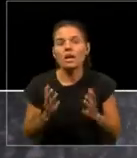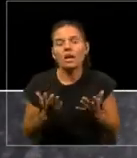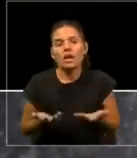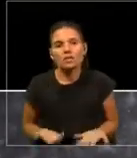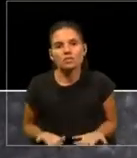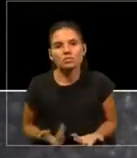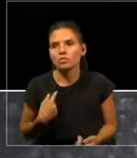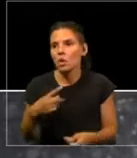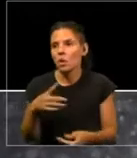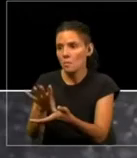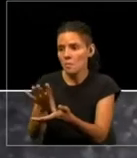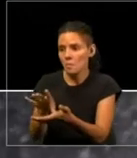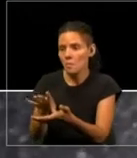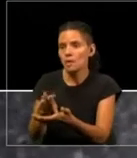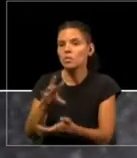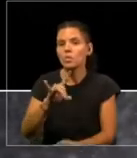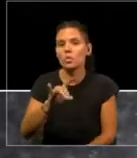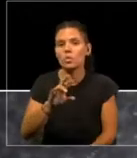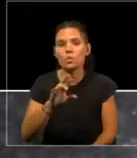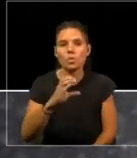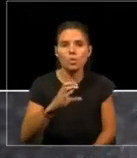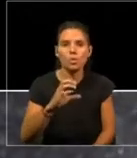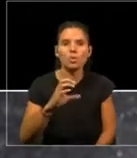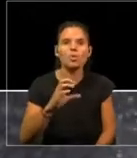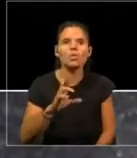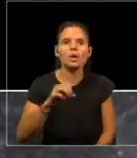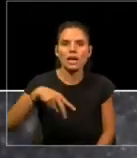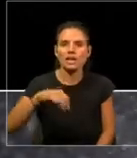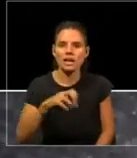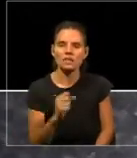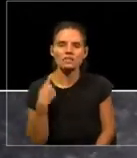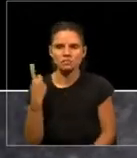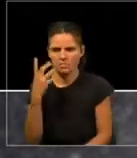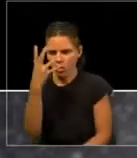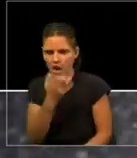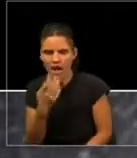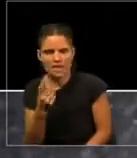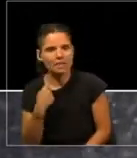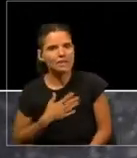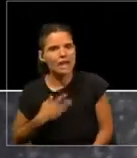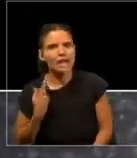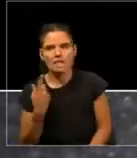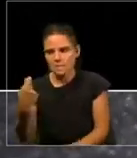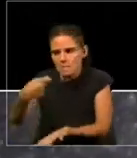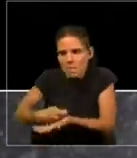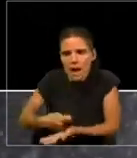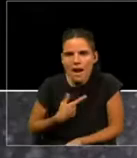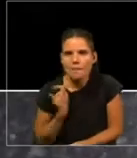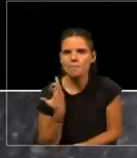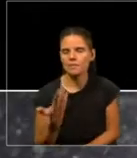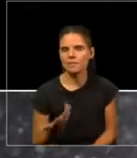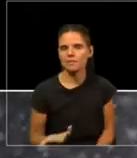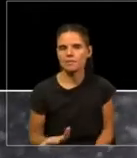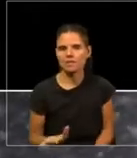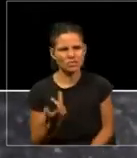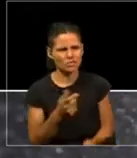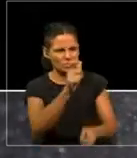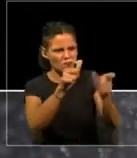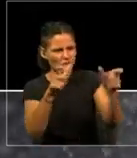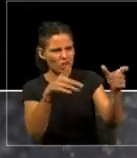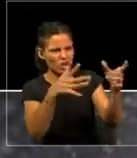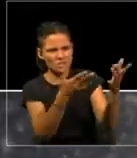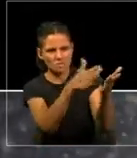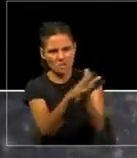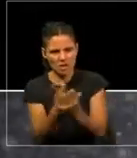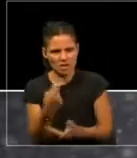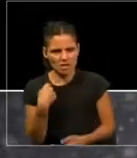Dice, pide el pago de una compensación por eso. O sea, ¿cómo? ¿Vamos a pagar por esas vidas humanas? O sea,